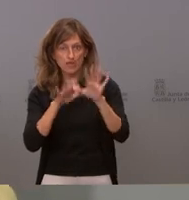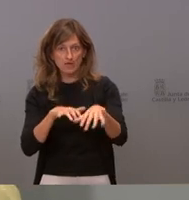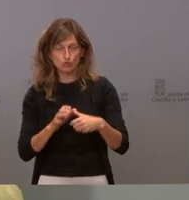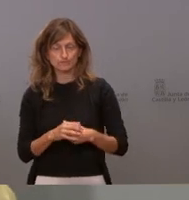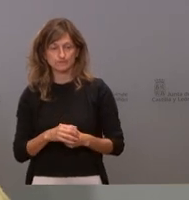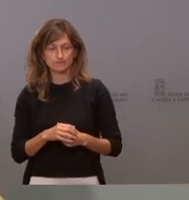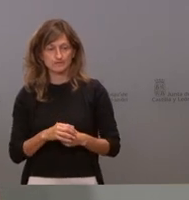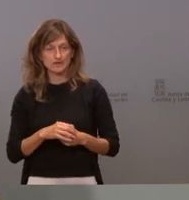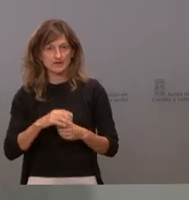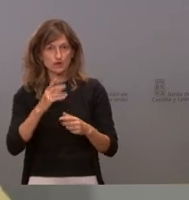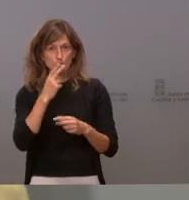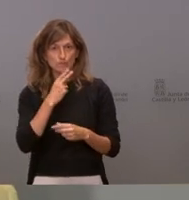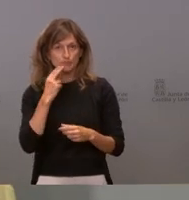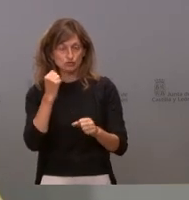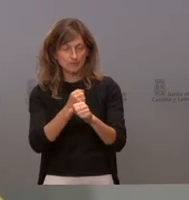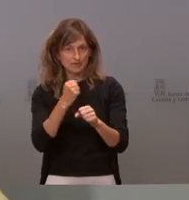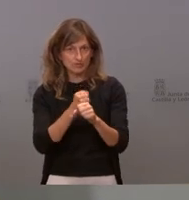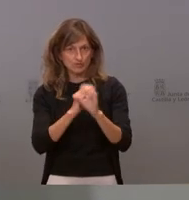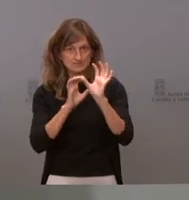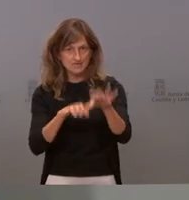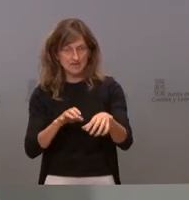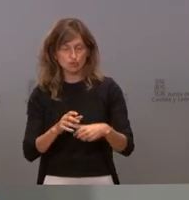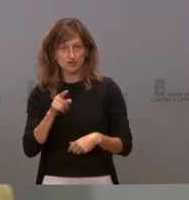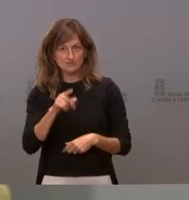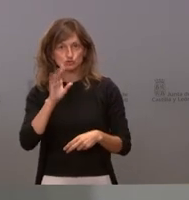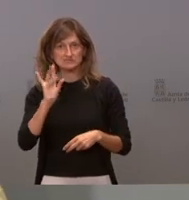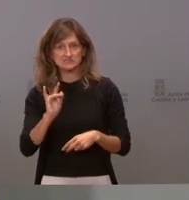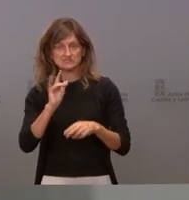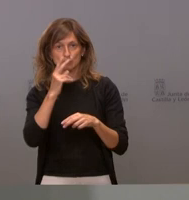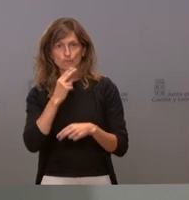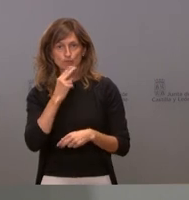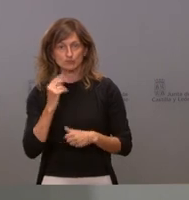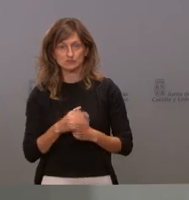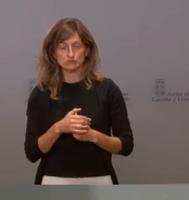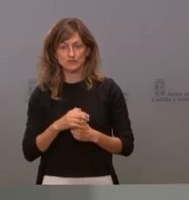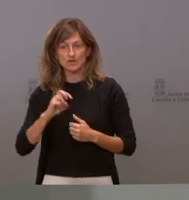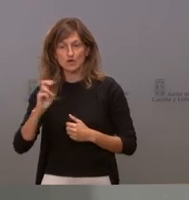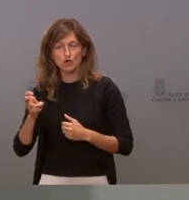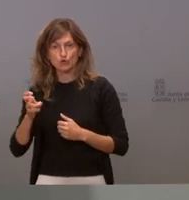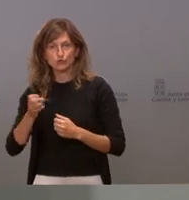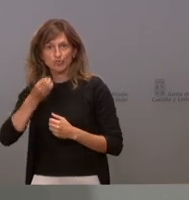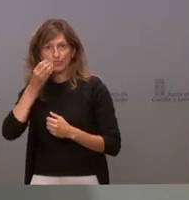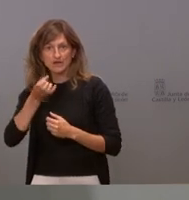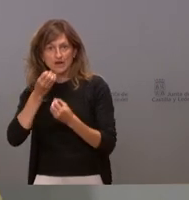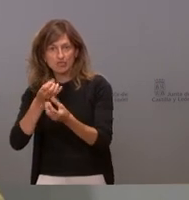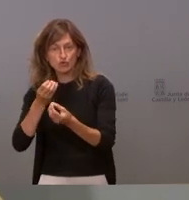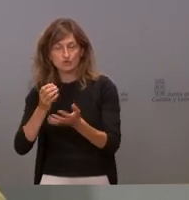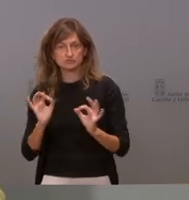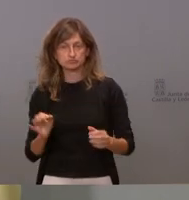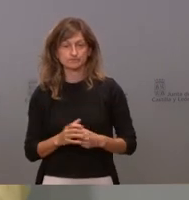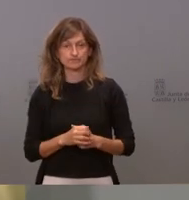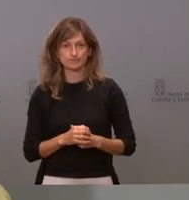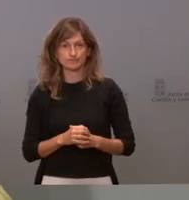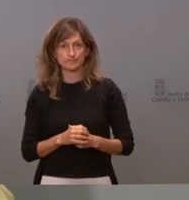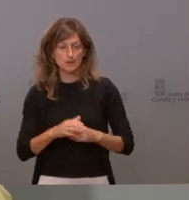es compromiso con los trabajadores de León eso sí es compromiso lo otro son posturas y declaraciones con respecto a la Mesa